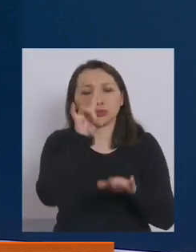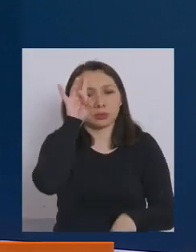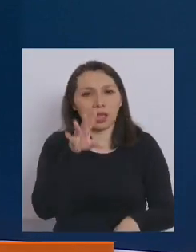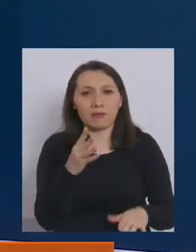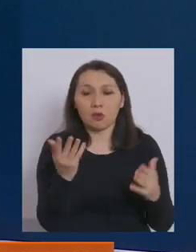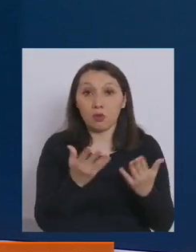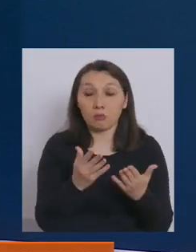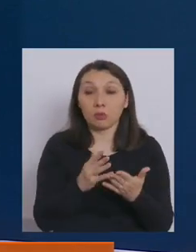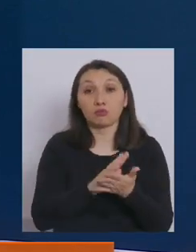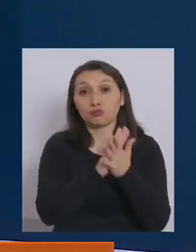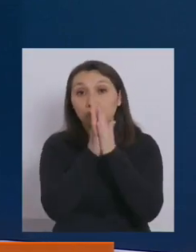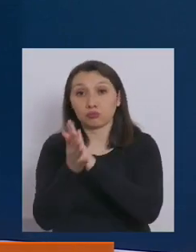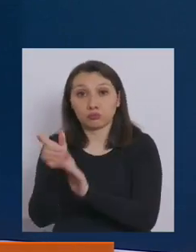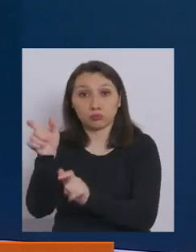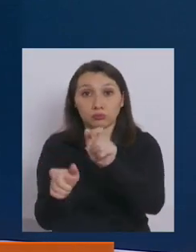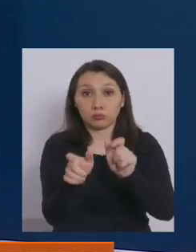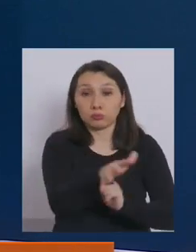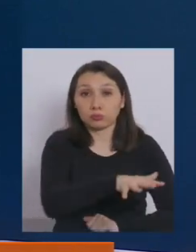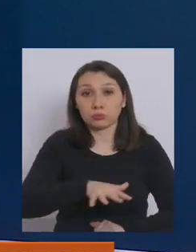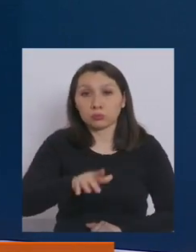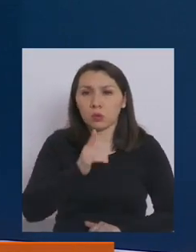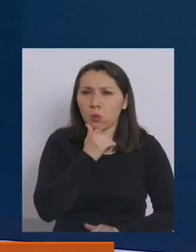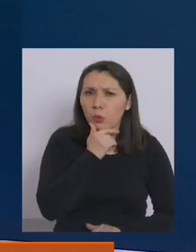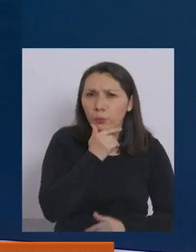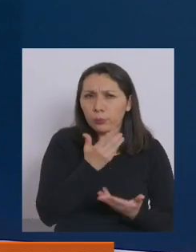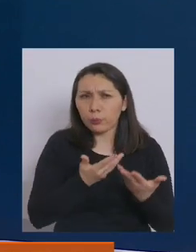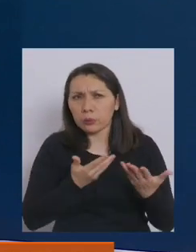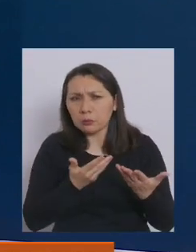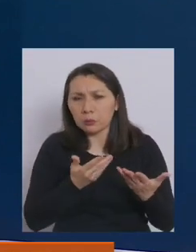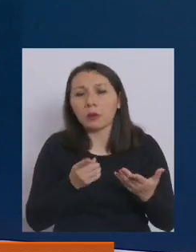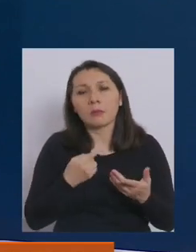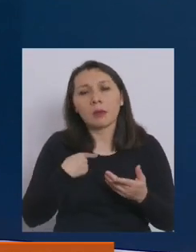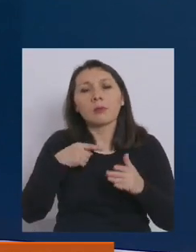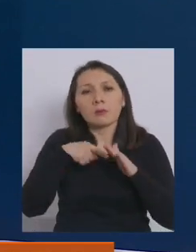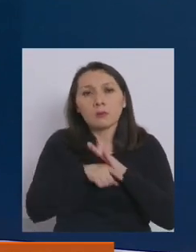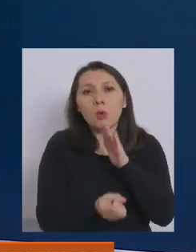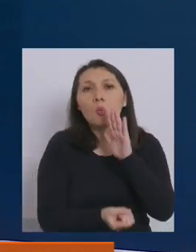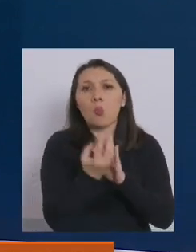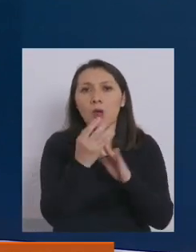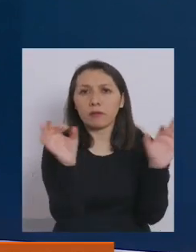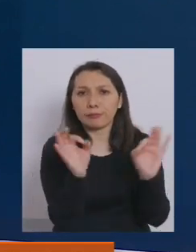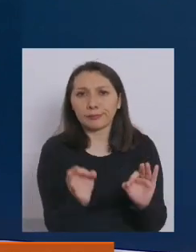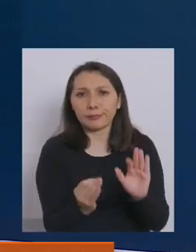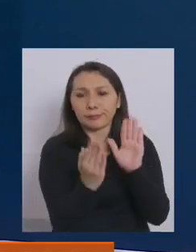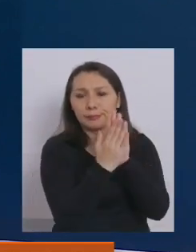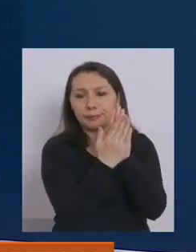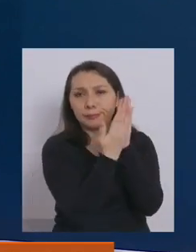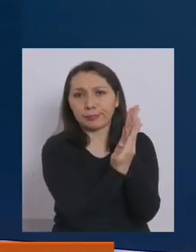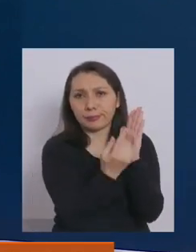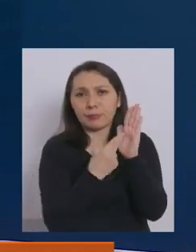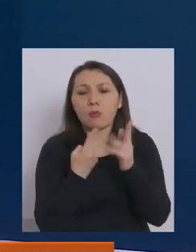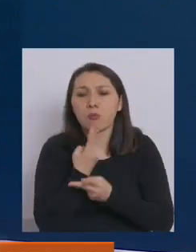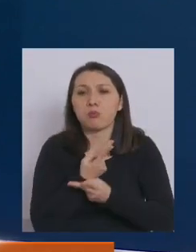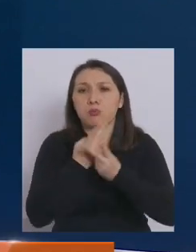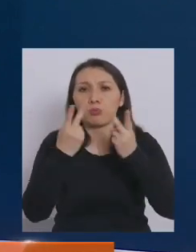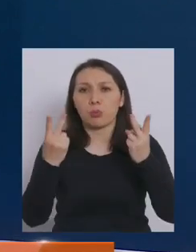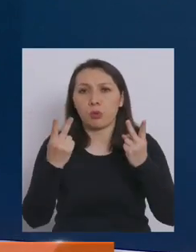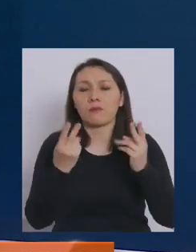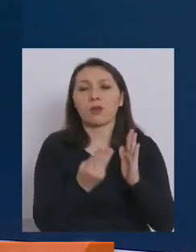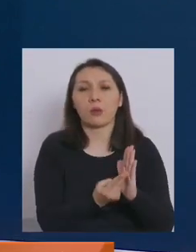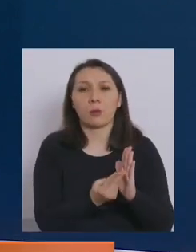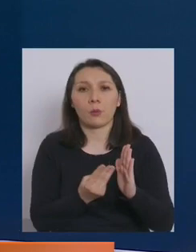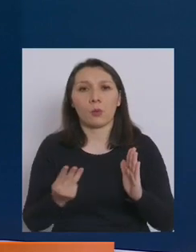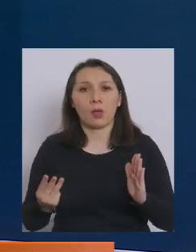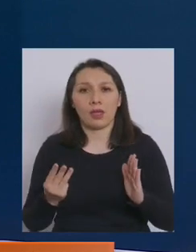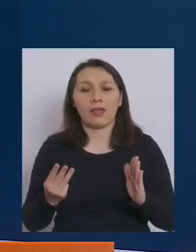Para todas las personas que tengan alguna duda los invito a conocer el nuevo instructivo que ya está publicado en el